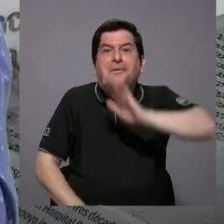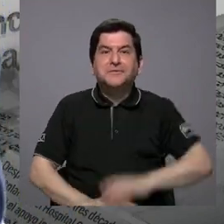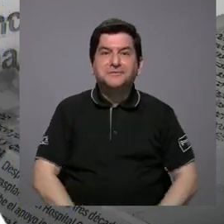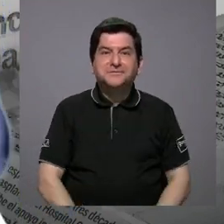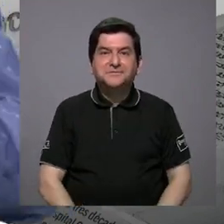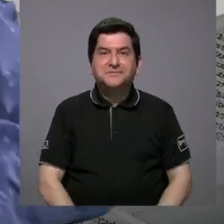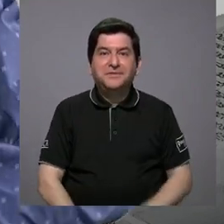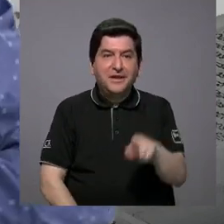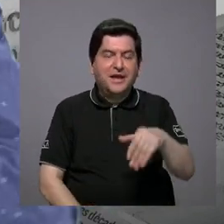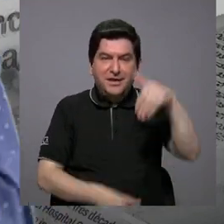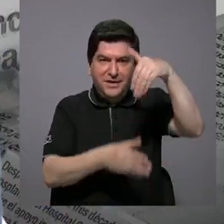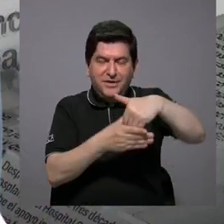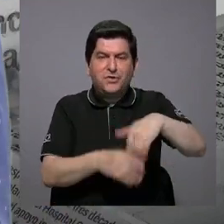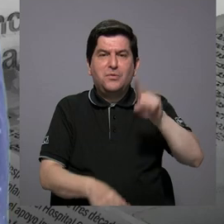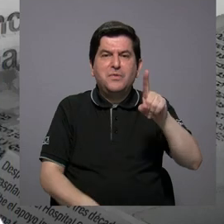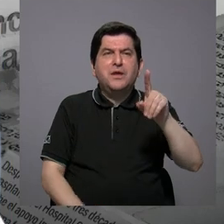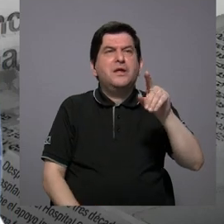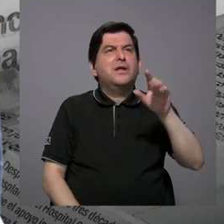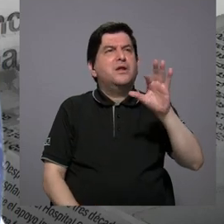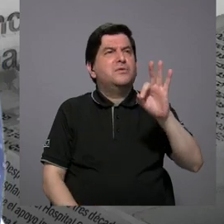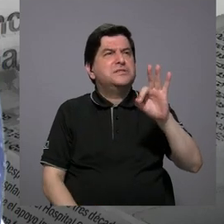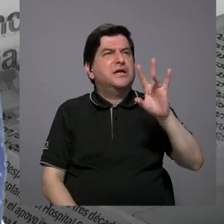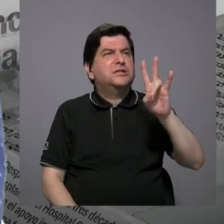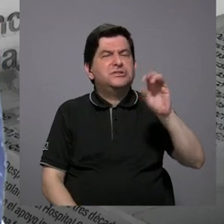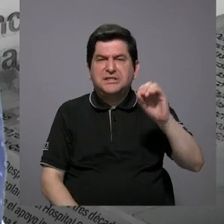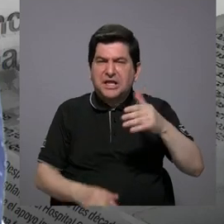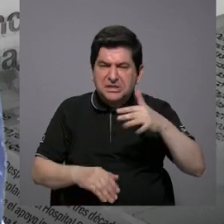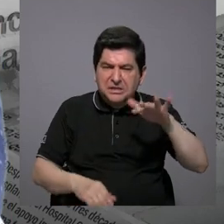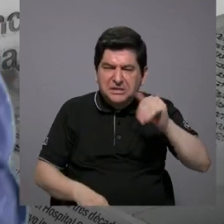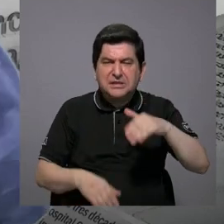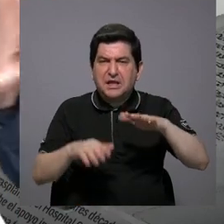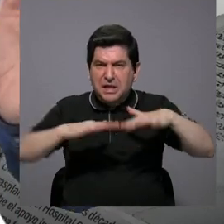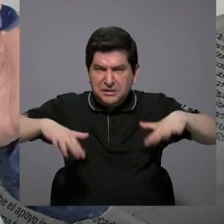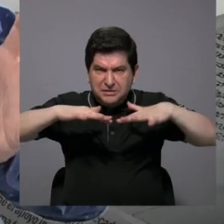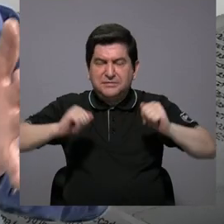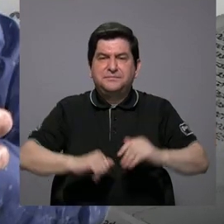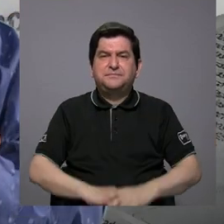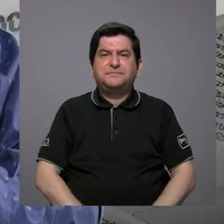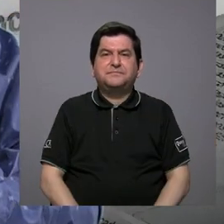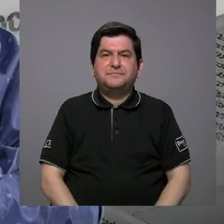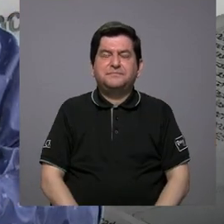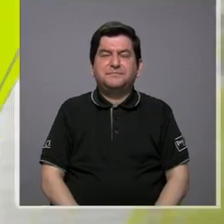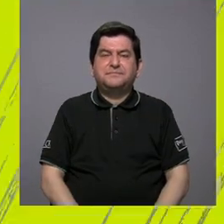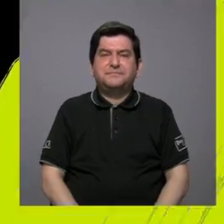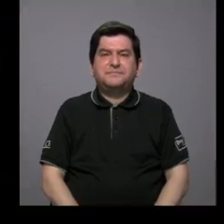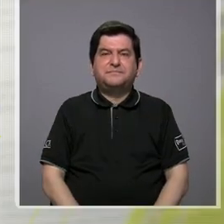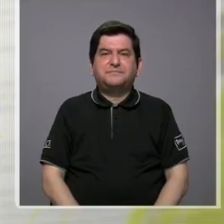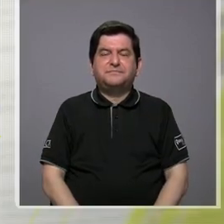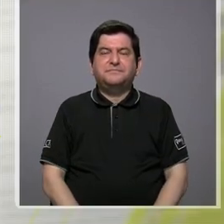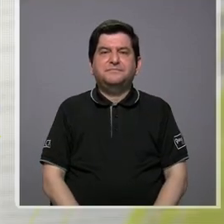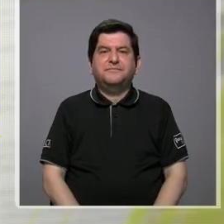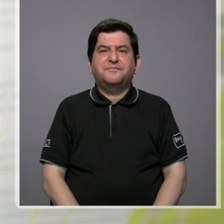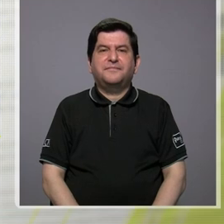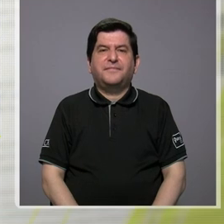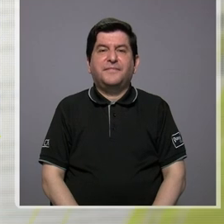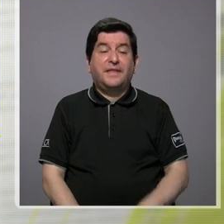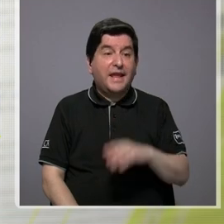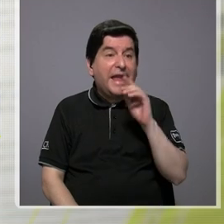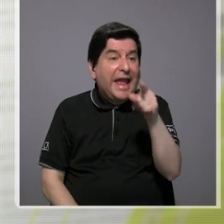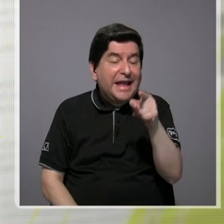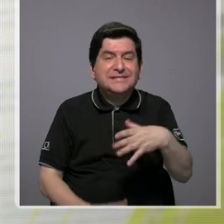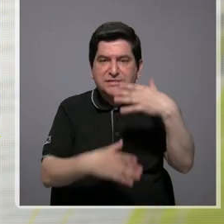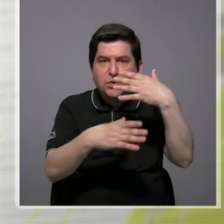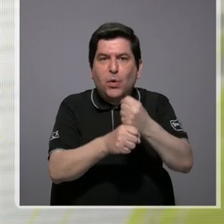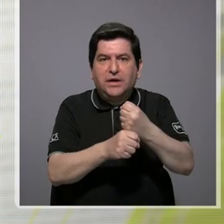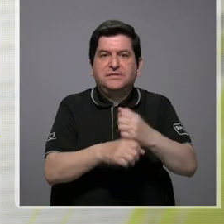Y lo metieron en los años 70. Y eso, ¿verdad? Eso es lo que hay que